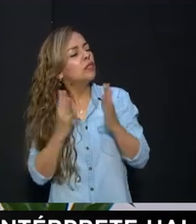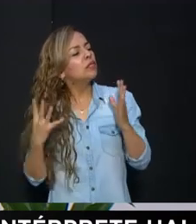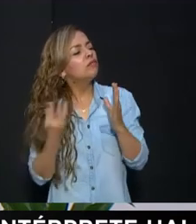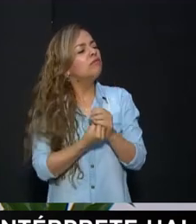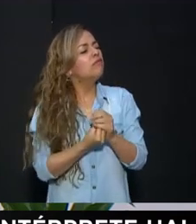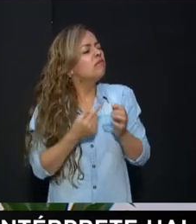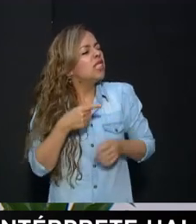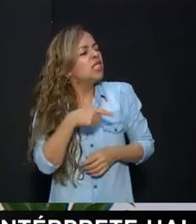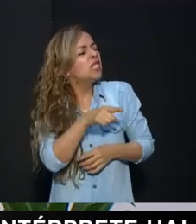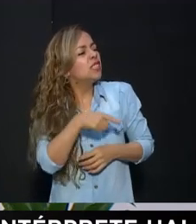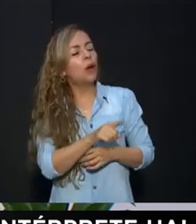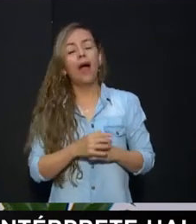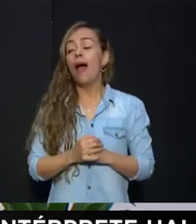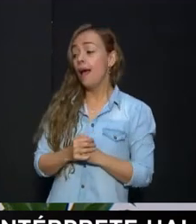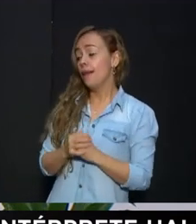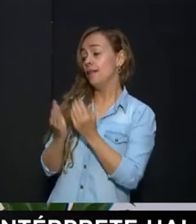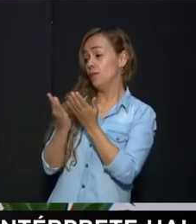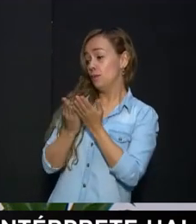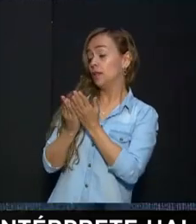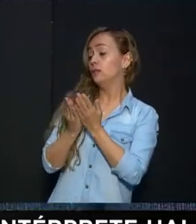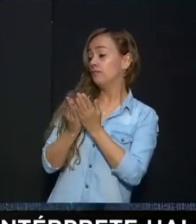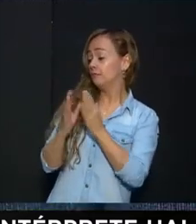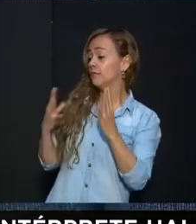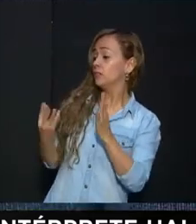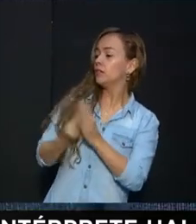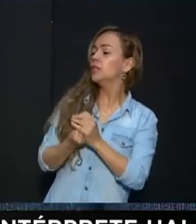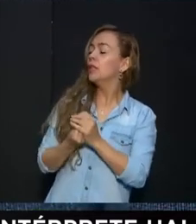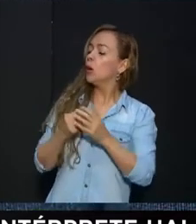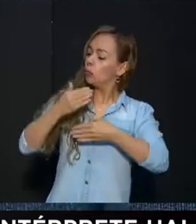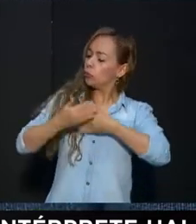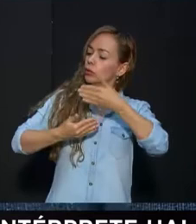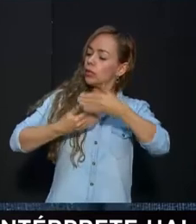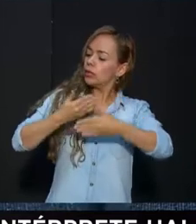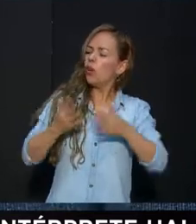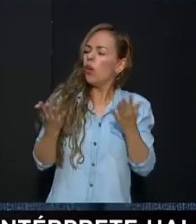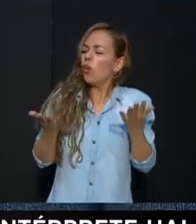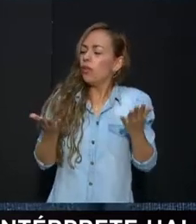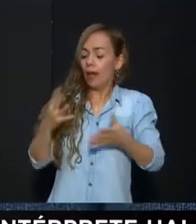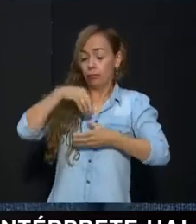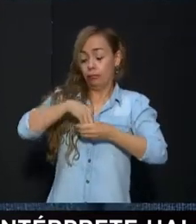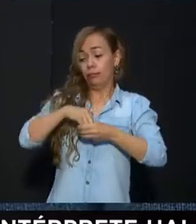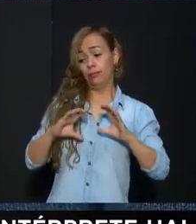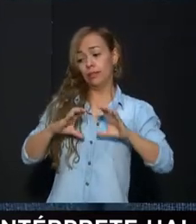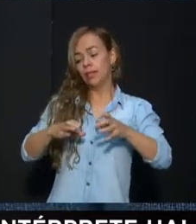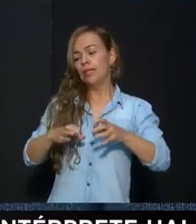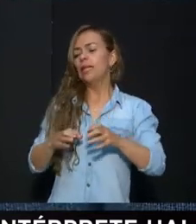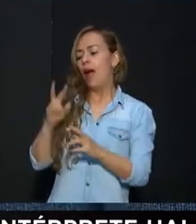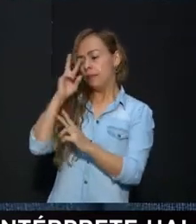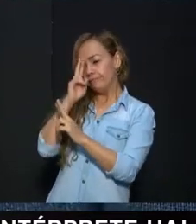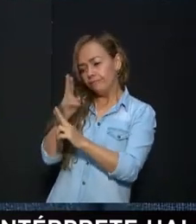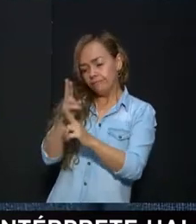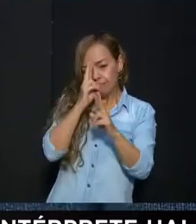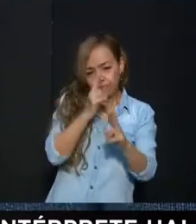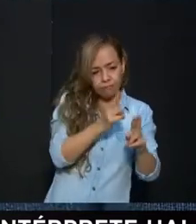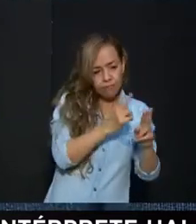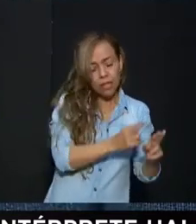educación inclusiva es un proceso continuo que se lleva en el aula, que reconoce todas esas diferencias y esa diversidad que